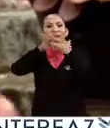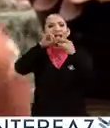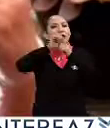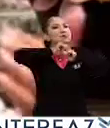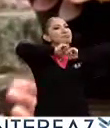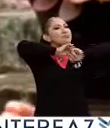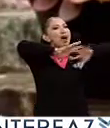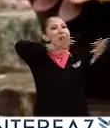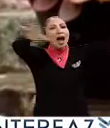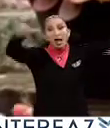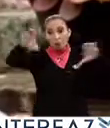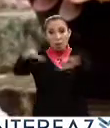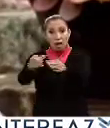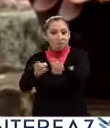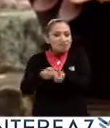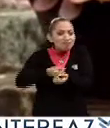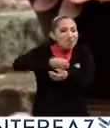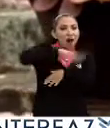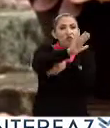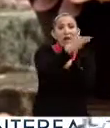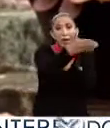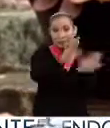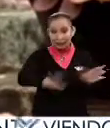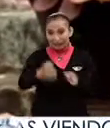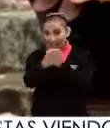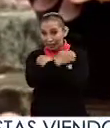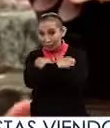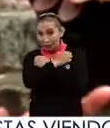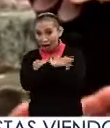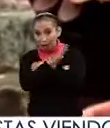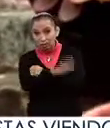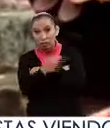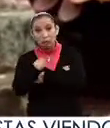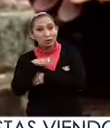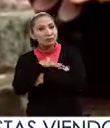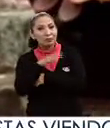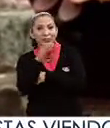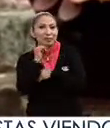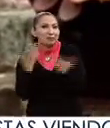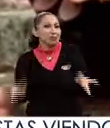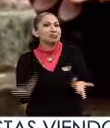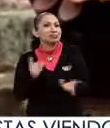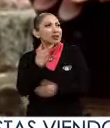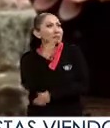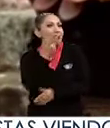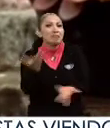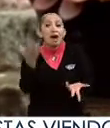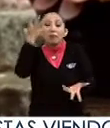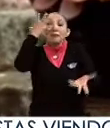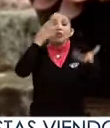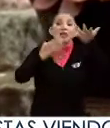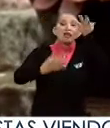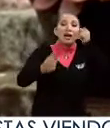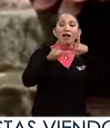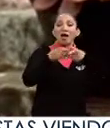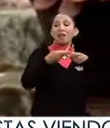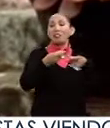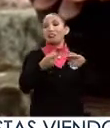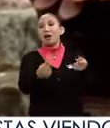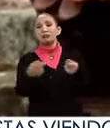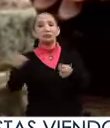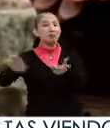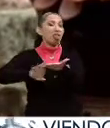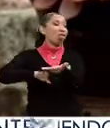lengua más allá de la comunidad. Y en el sistema educativo, nosotros no podríamos estar hablando de aprendizajes de calidad